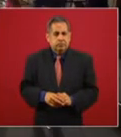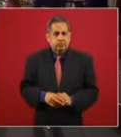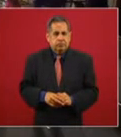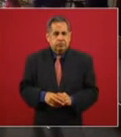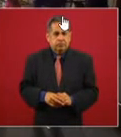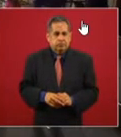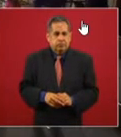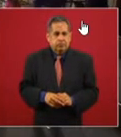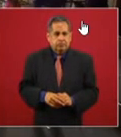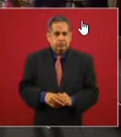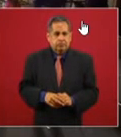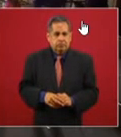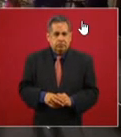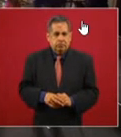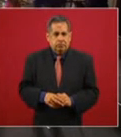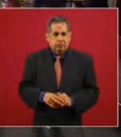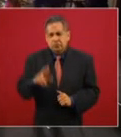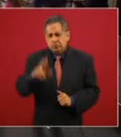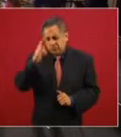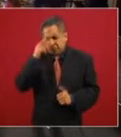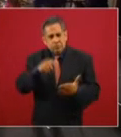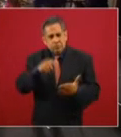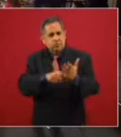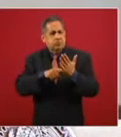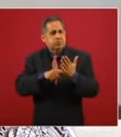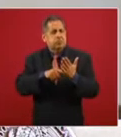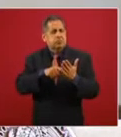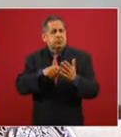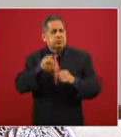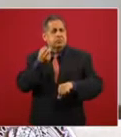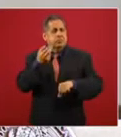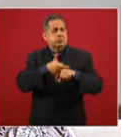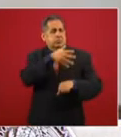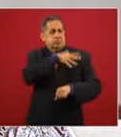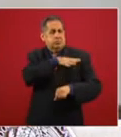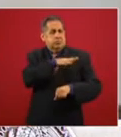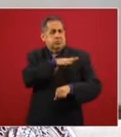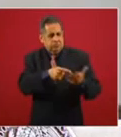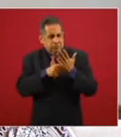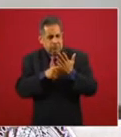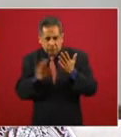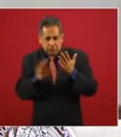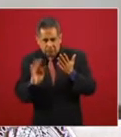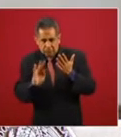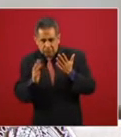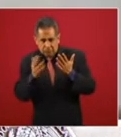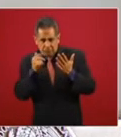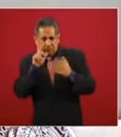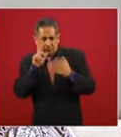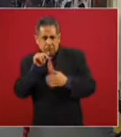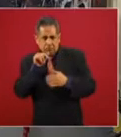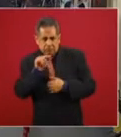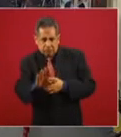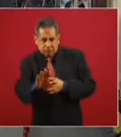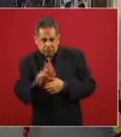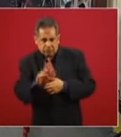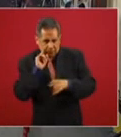lo que nos presentó el general secretario si no para mañana